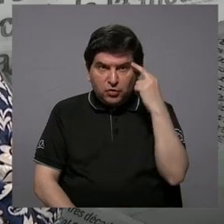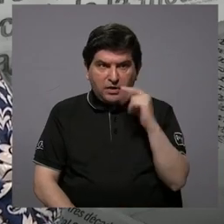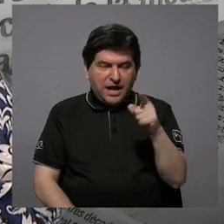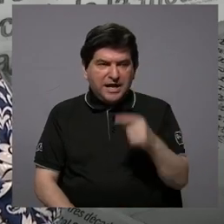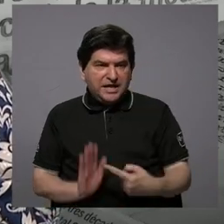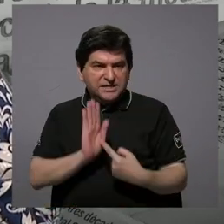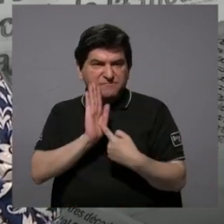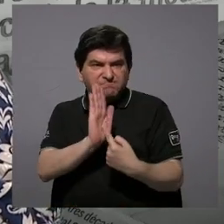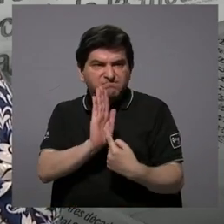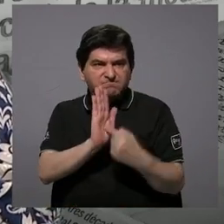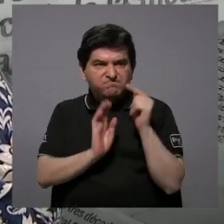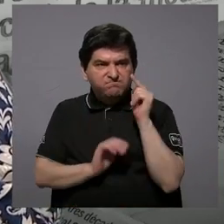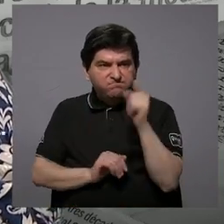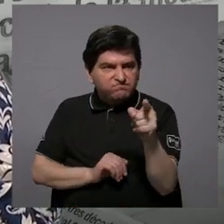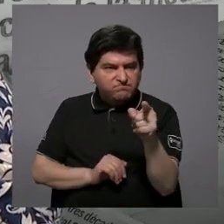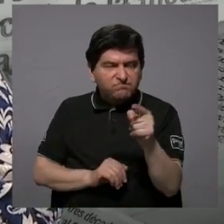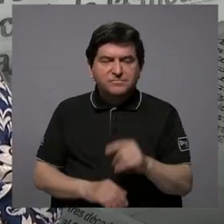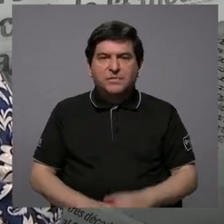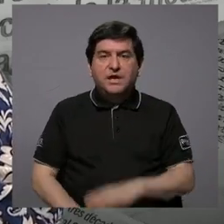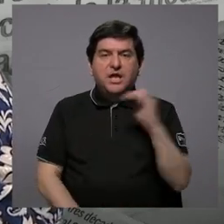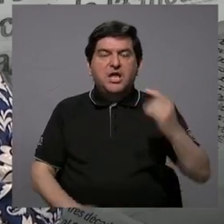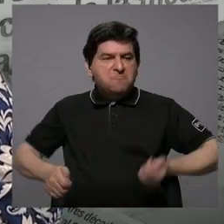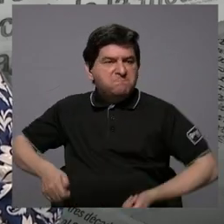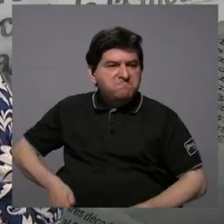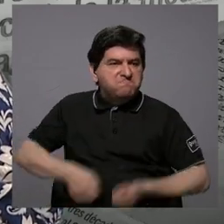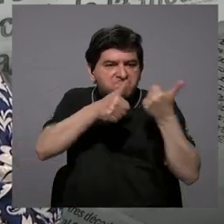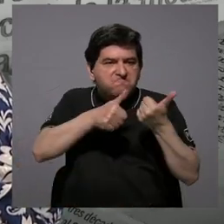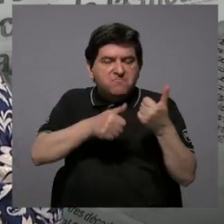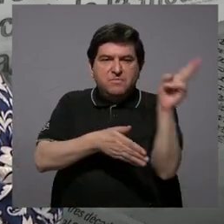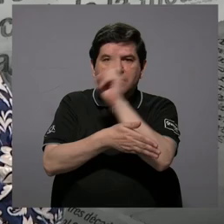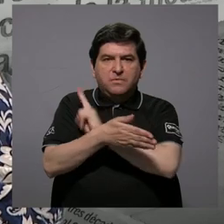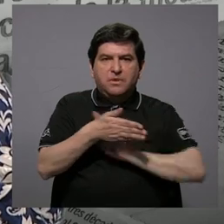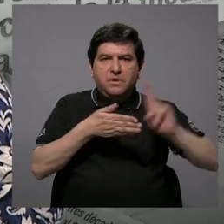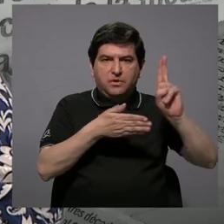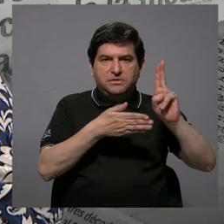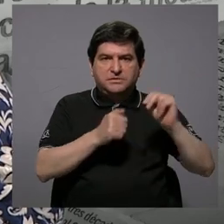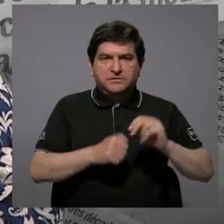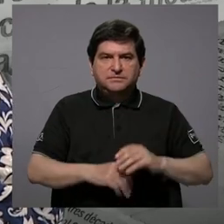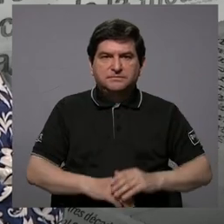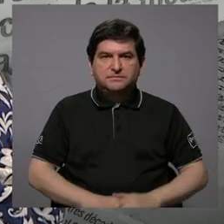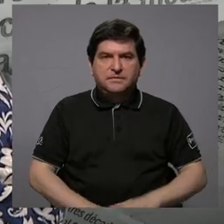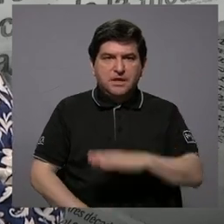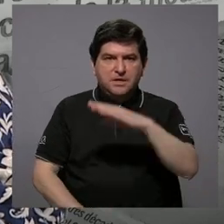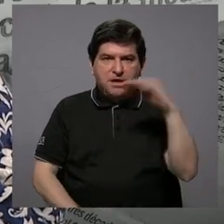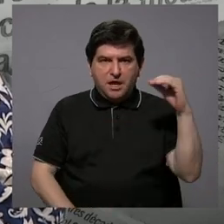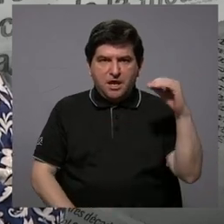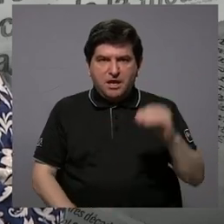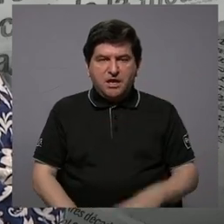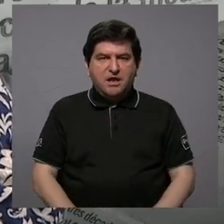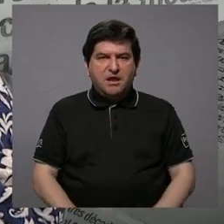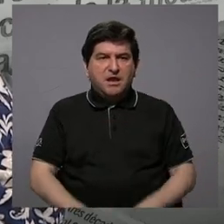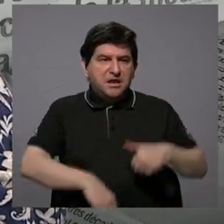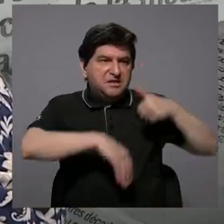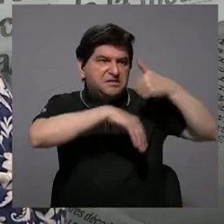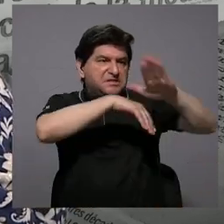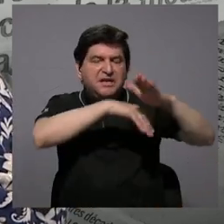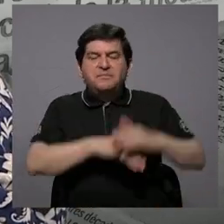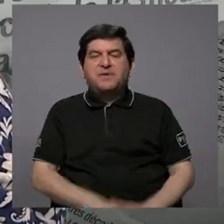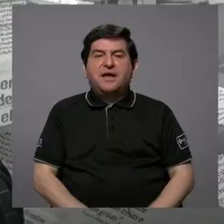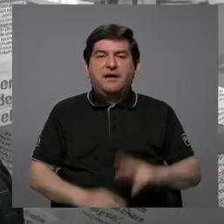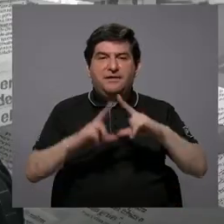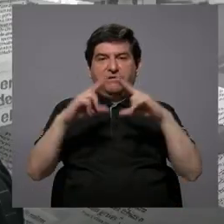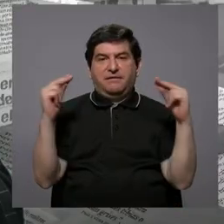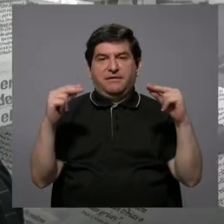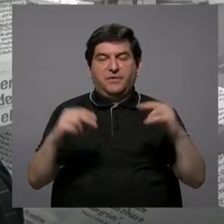señalado y se le expulsa de la Universidad de Costa Rica y se le exilia a Nicaragua. Cuando